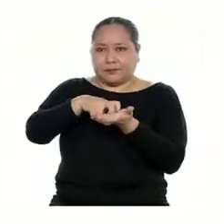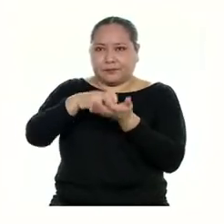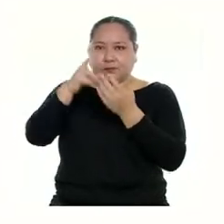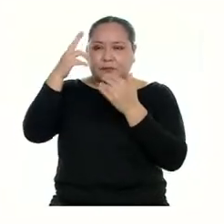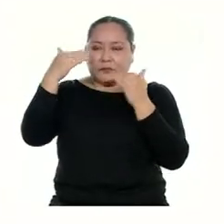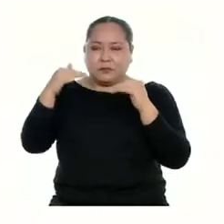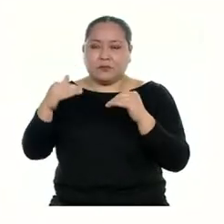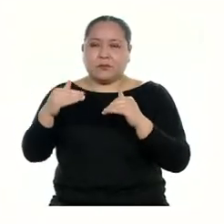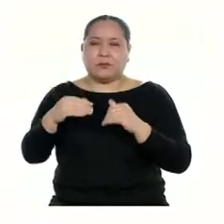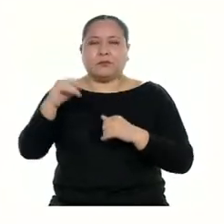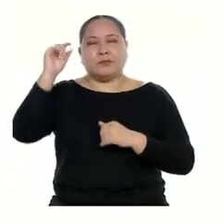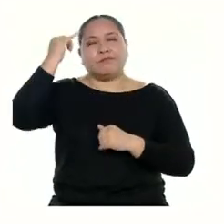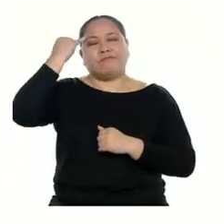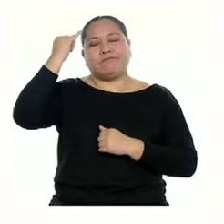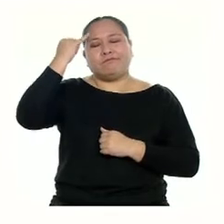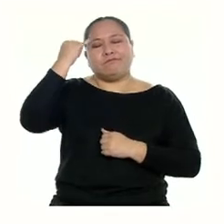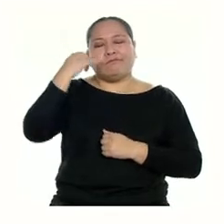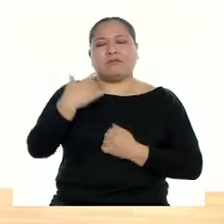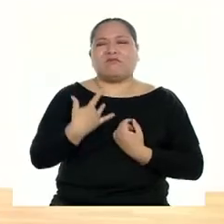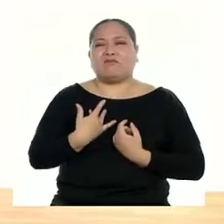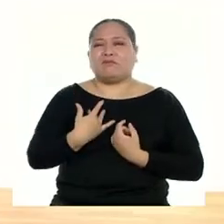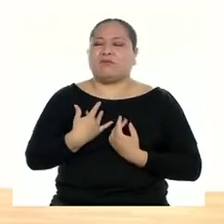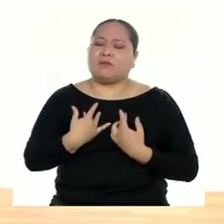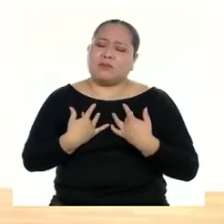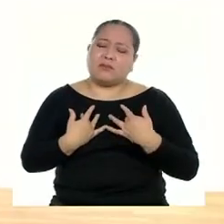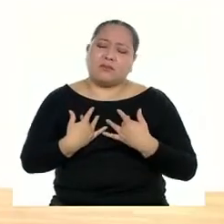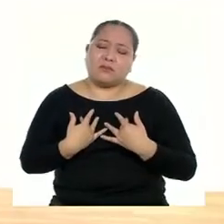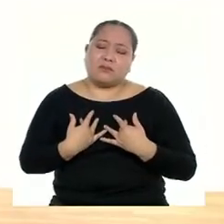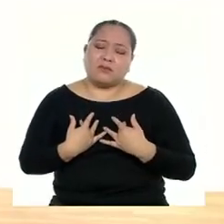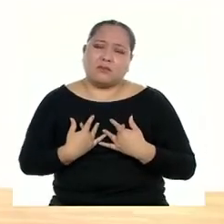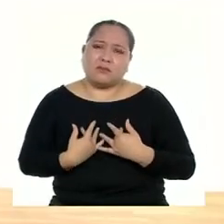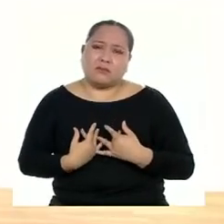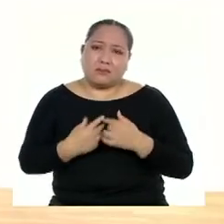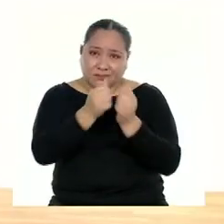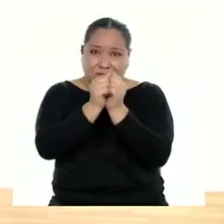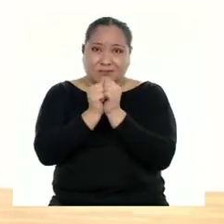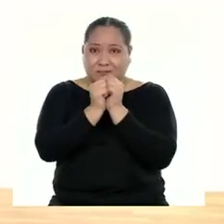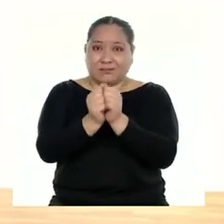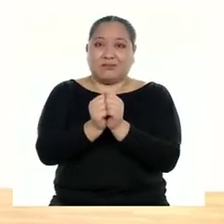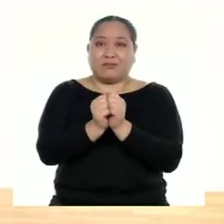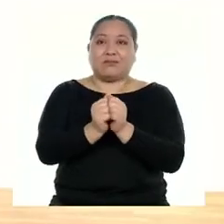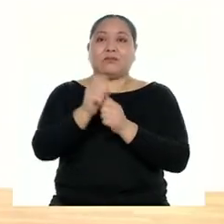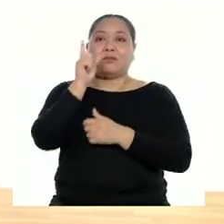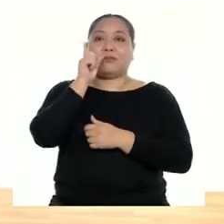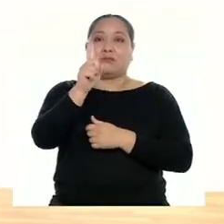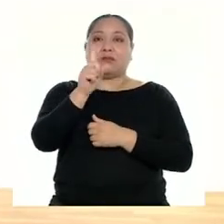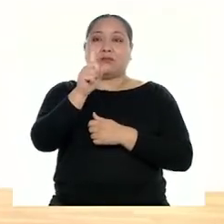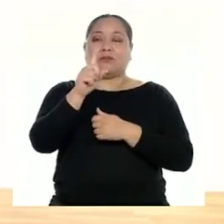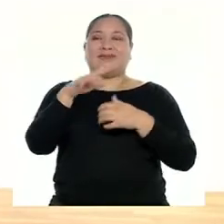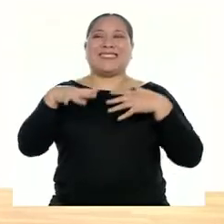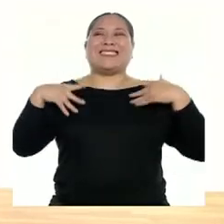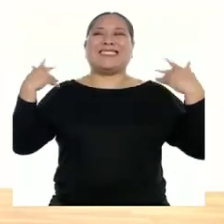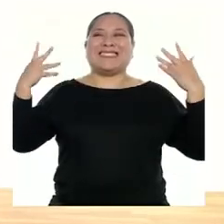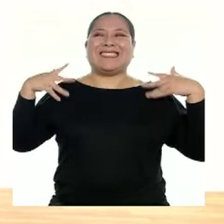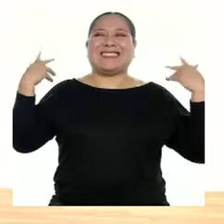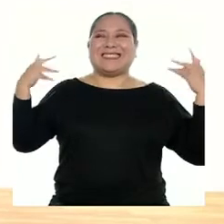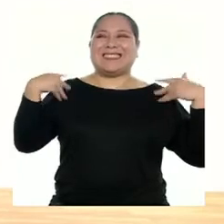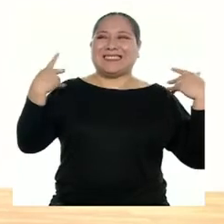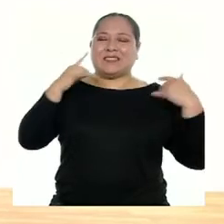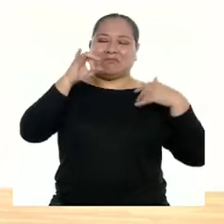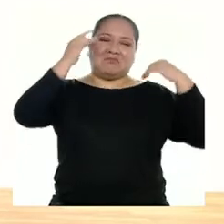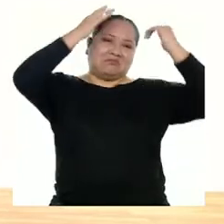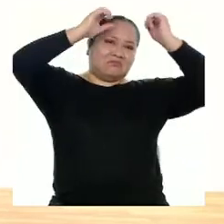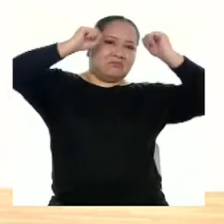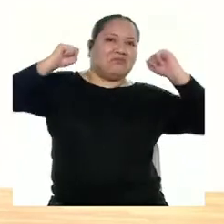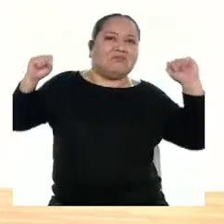voy a imaginar y recordar cuando estoy triste. Ahora lo vamos a hacer juntos. Bien. Entonces, estoy en posición uno y voy a estar feliz. Voy a usar los brazos